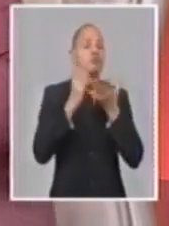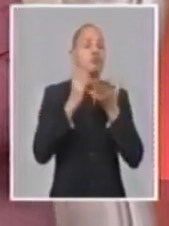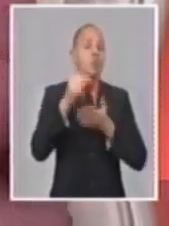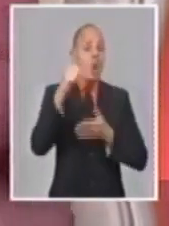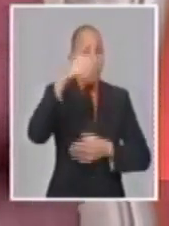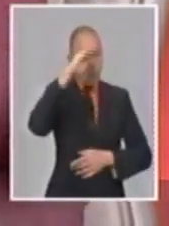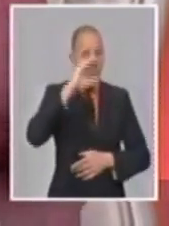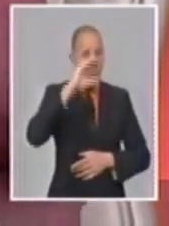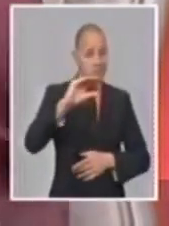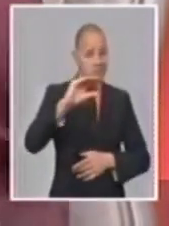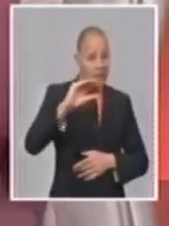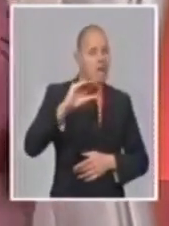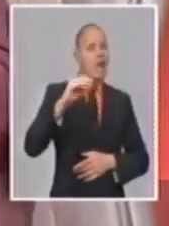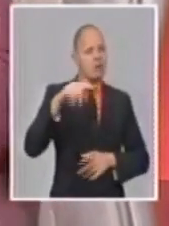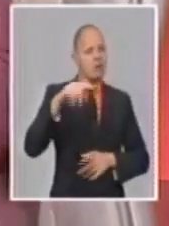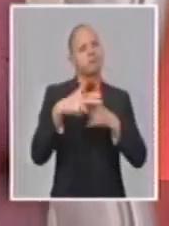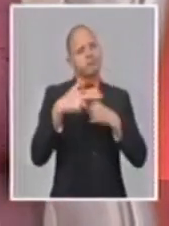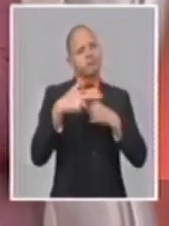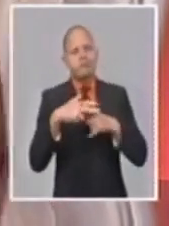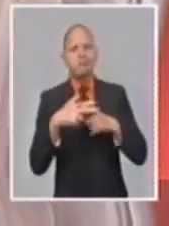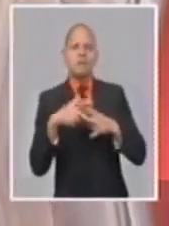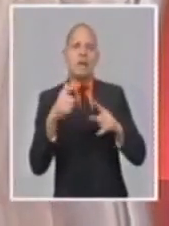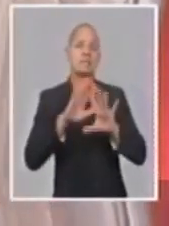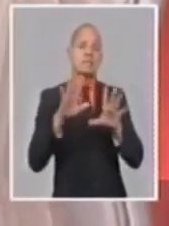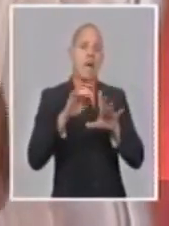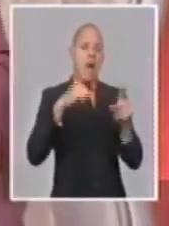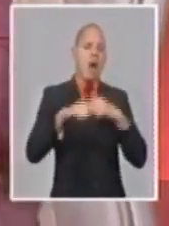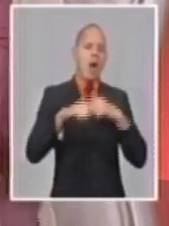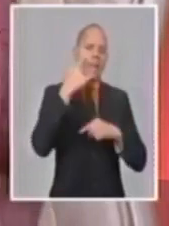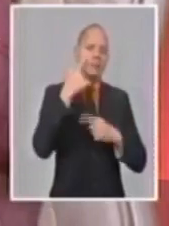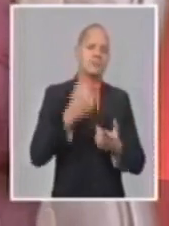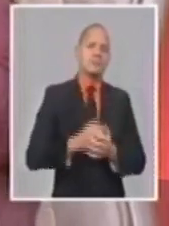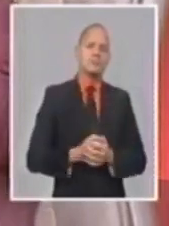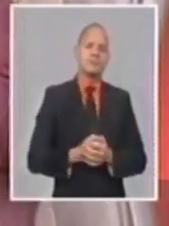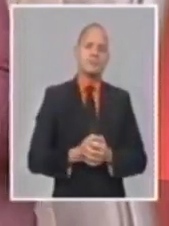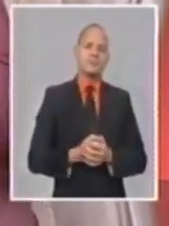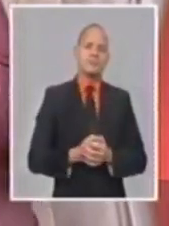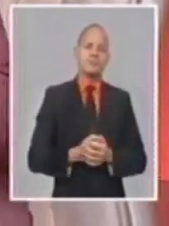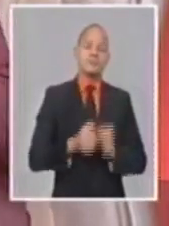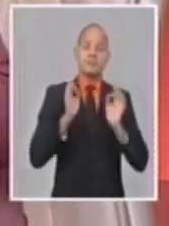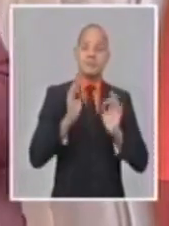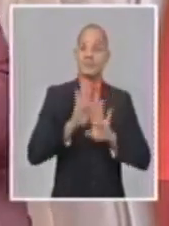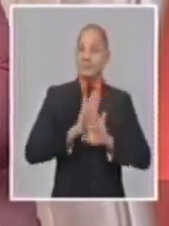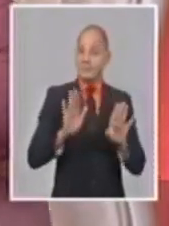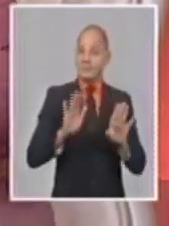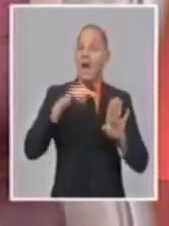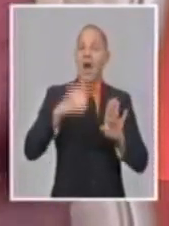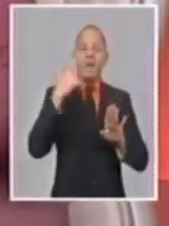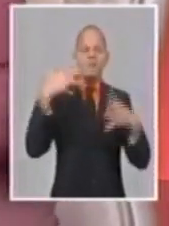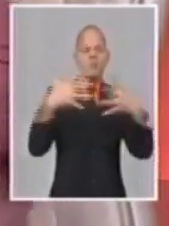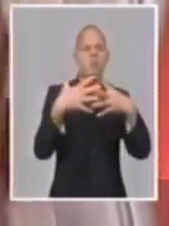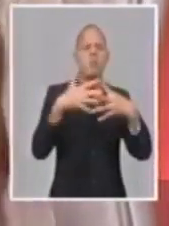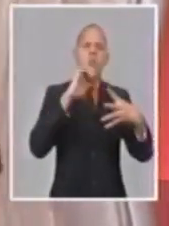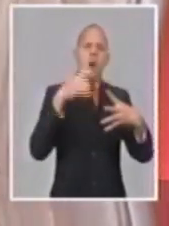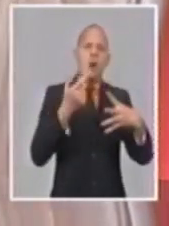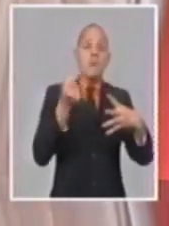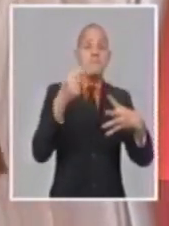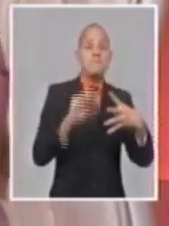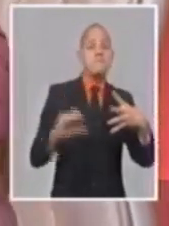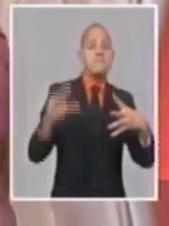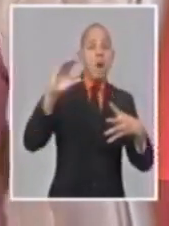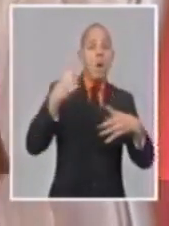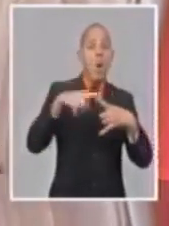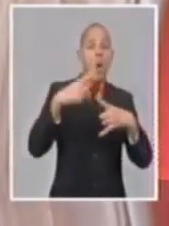de salario, una correlación o corrección de esos precios mayoristas y minoristas, pues